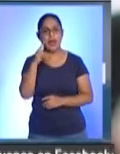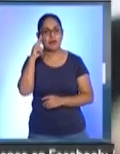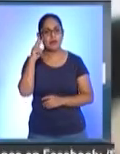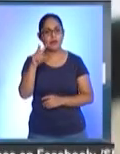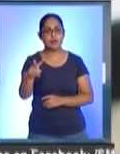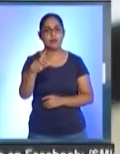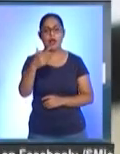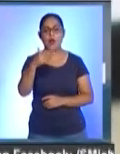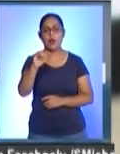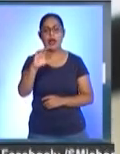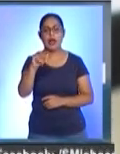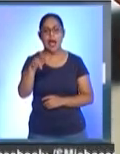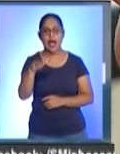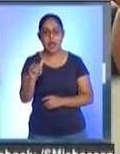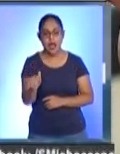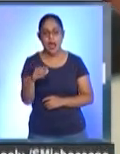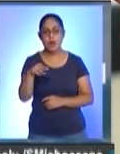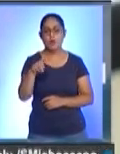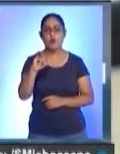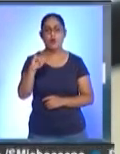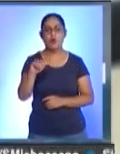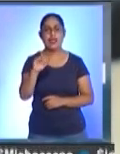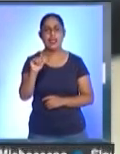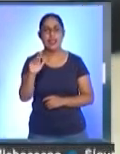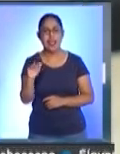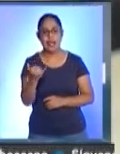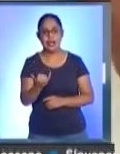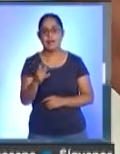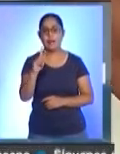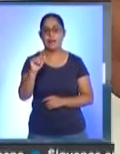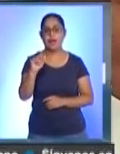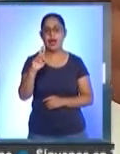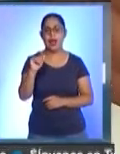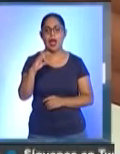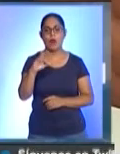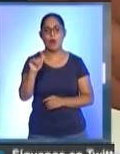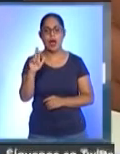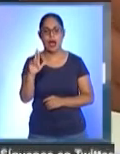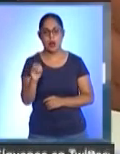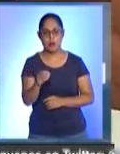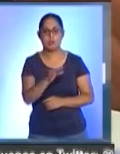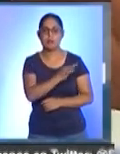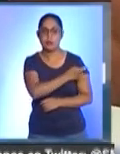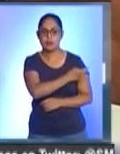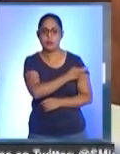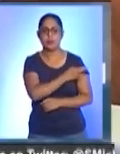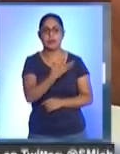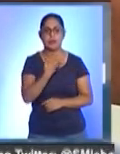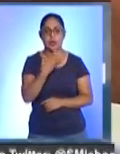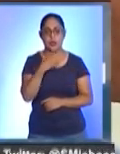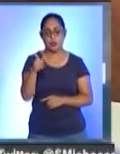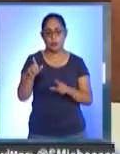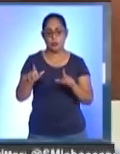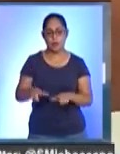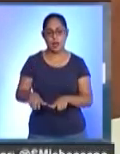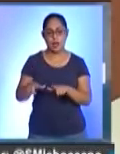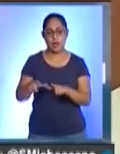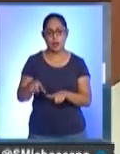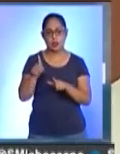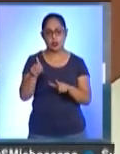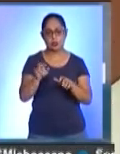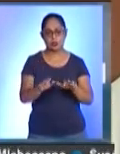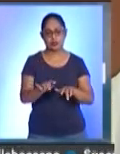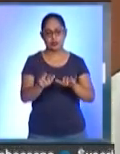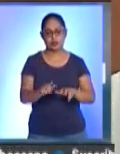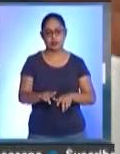La Huacana, Mujica y Parácuaro, entre otros. La dependencia estatal llamó a la población a registrarse en las páginas oficiales, donde se les